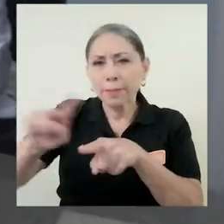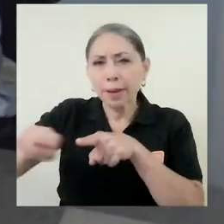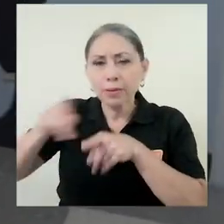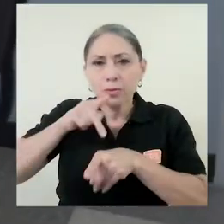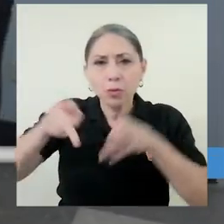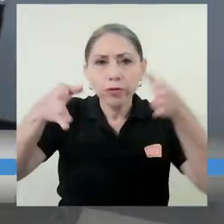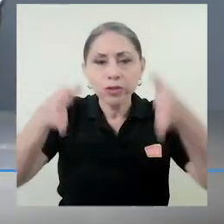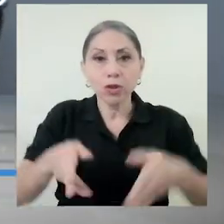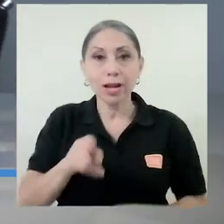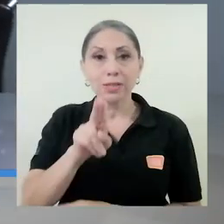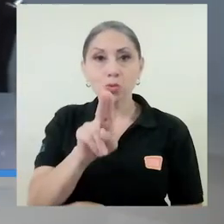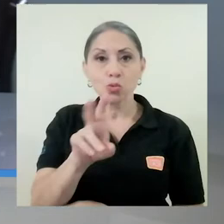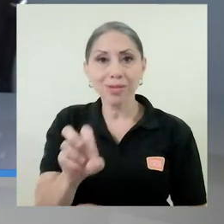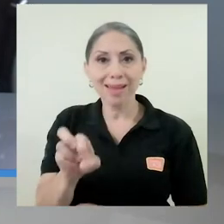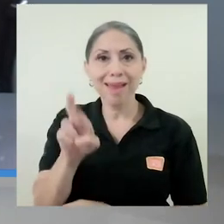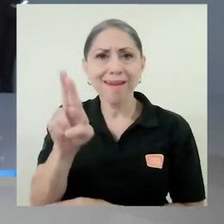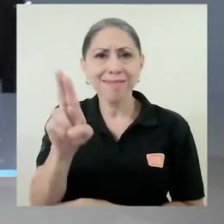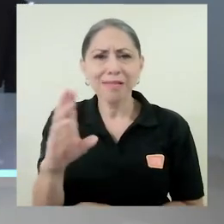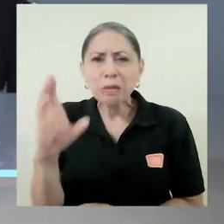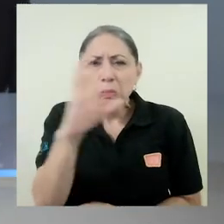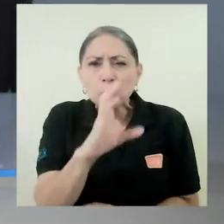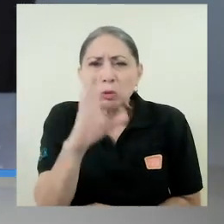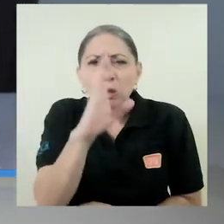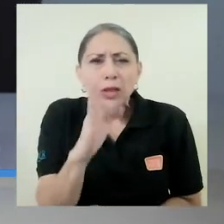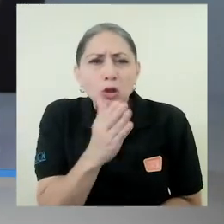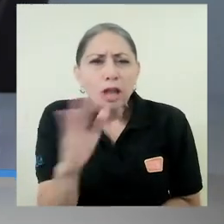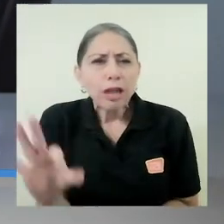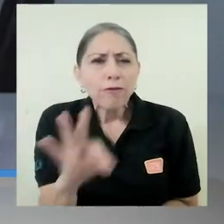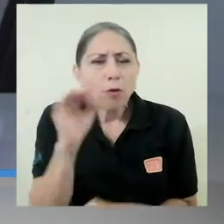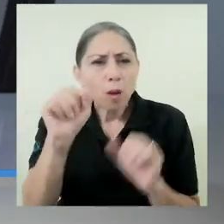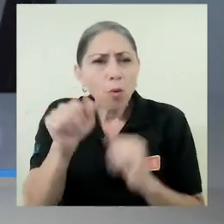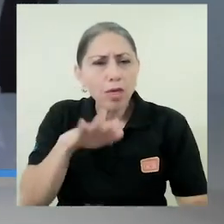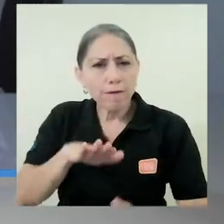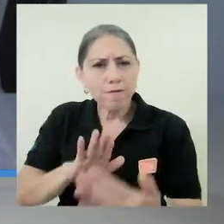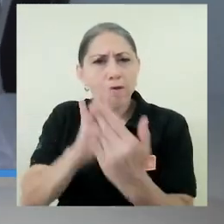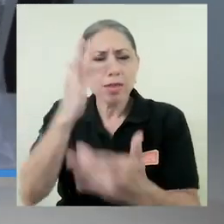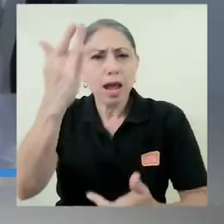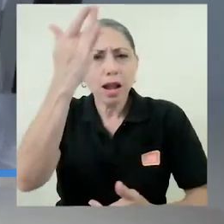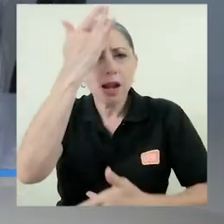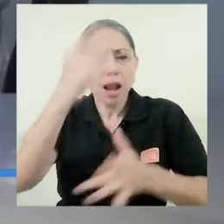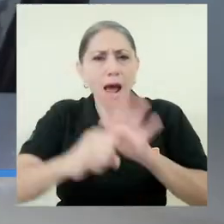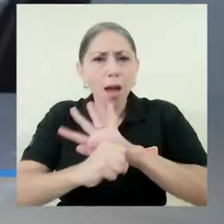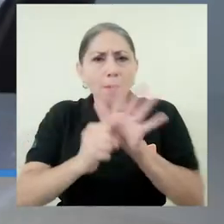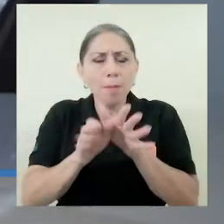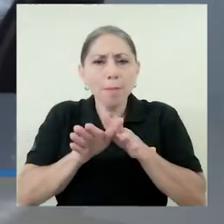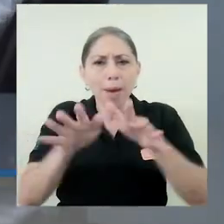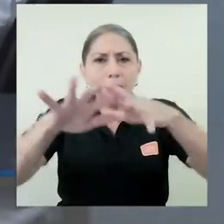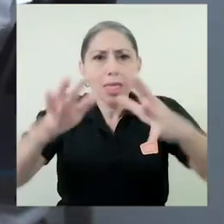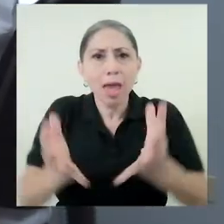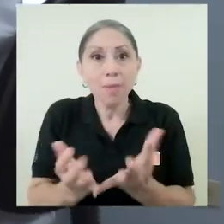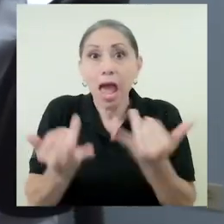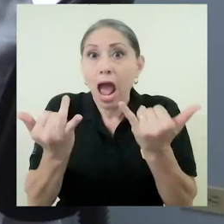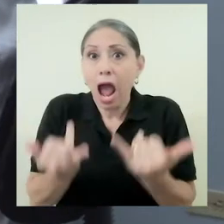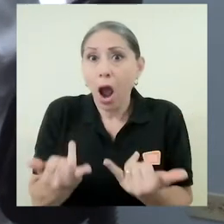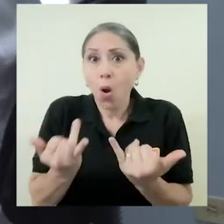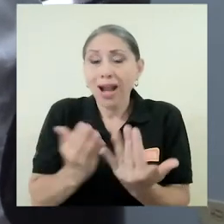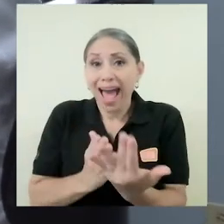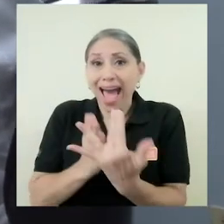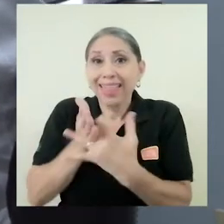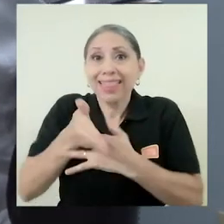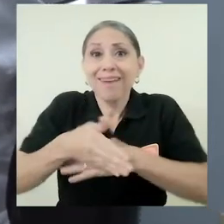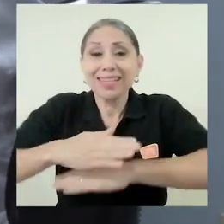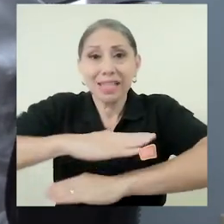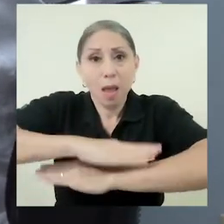Varios profesionales de la UCR están buscando la manera de hacerle frente a la pandemia. Esta vez, a través de